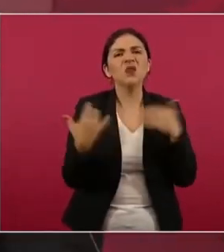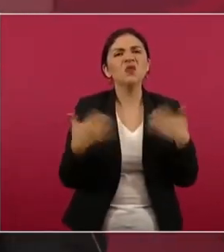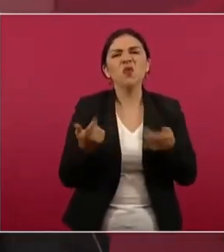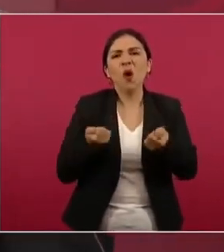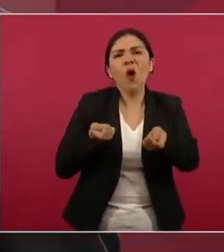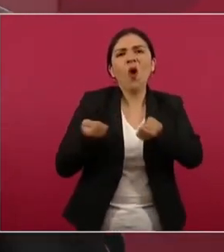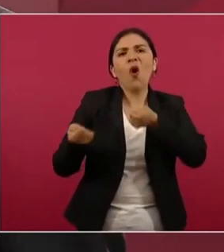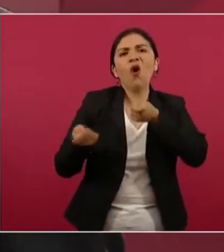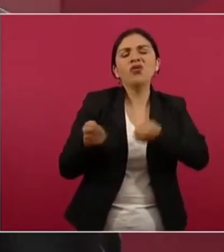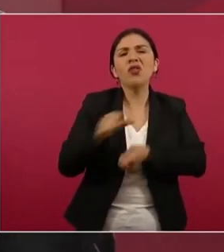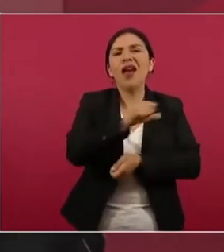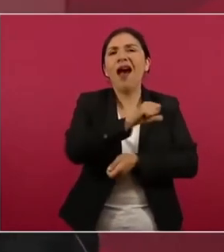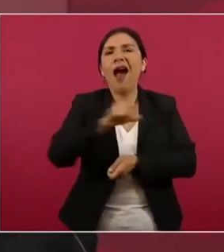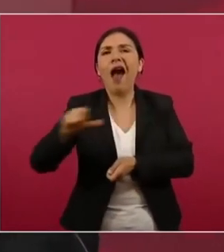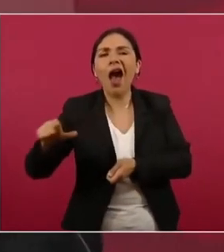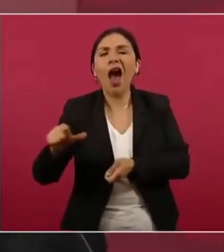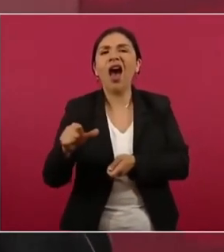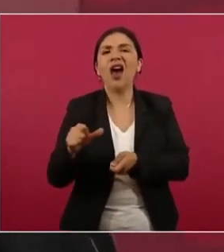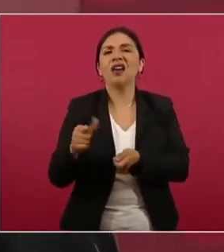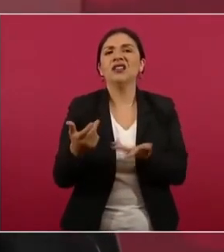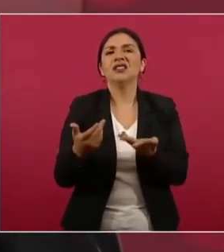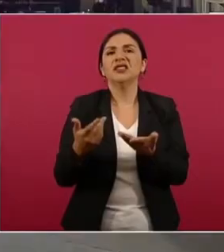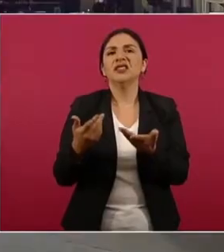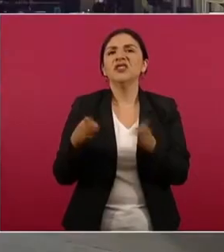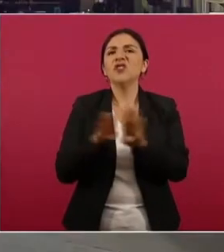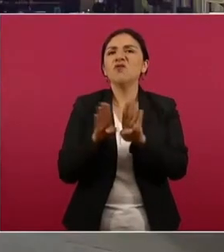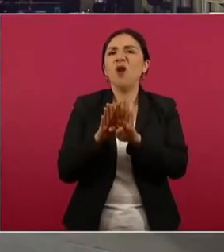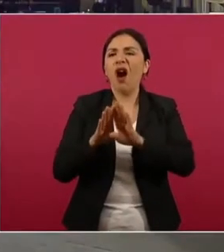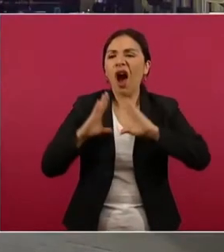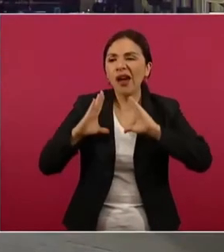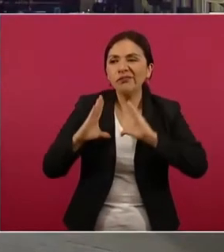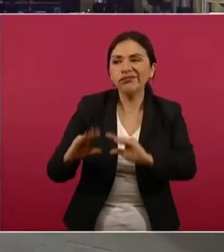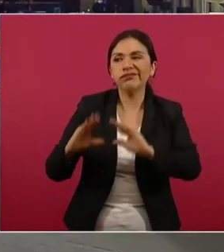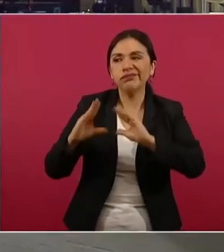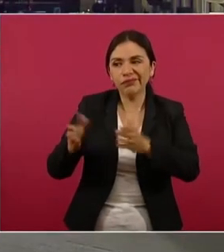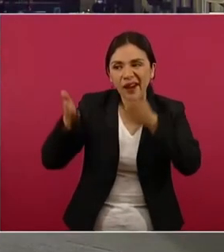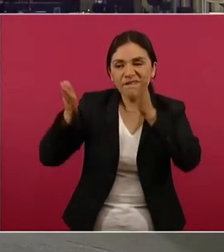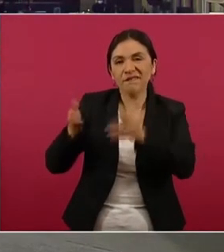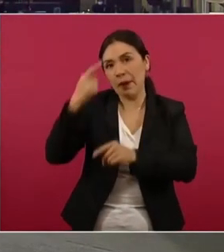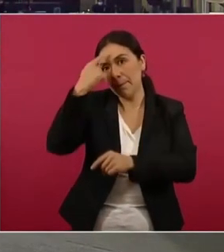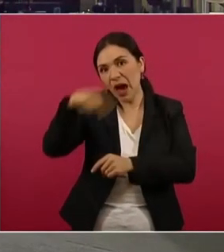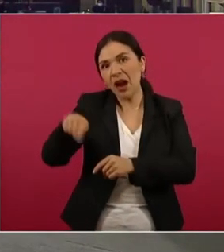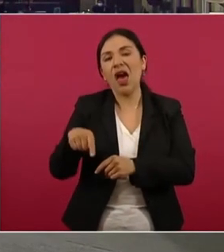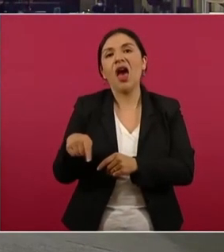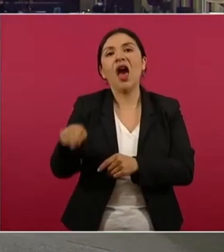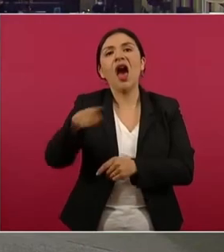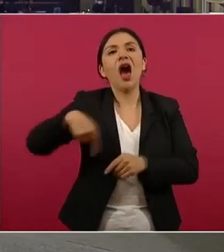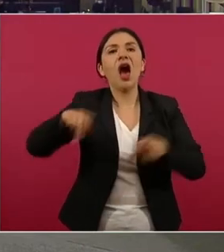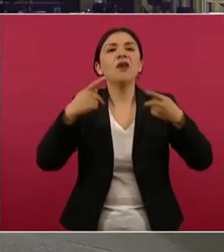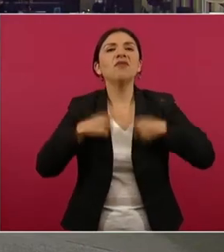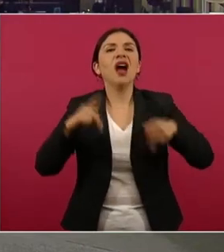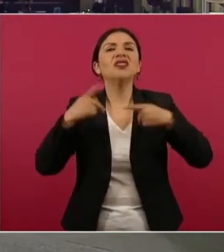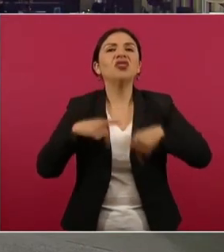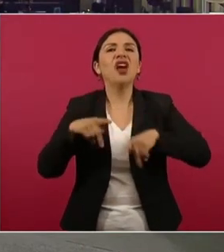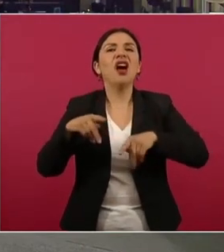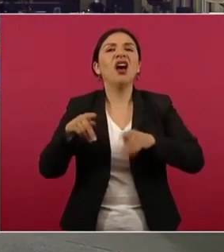la domesticación de la intelectualidad,